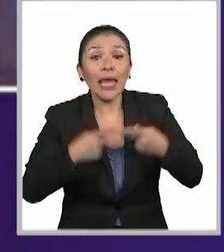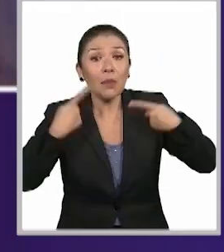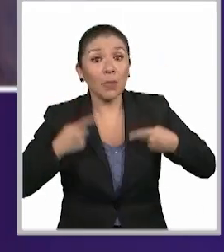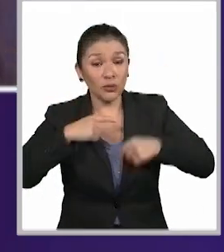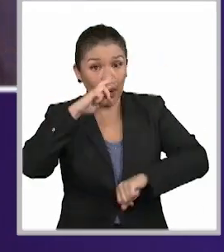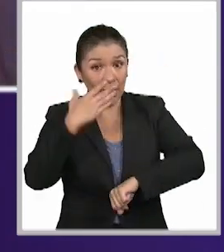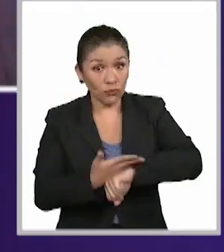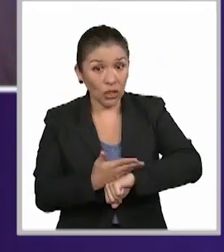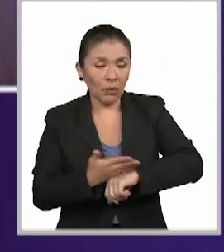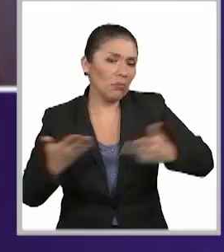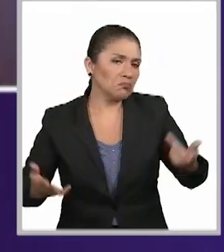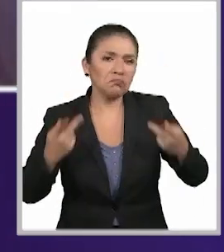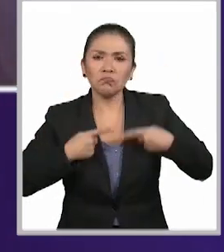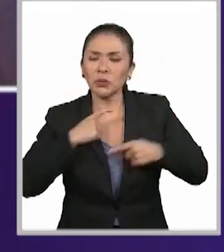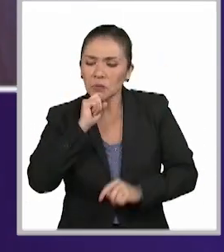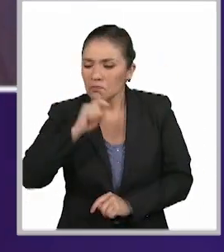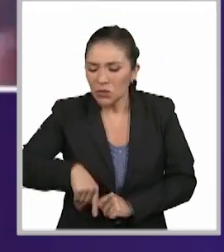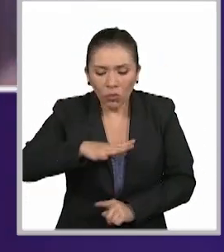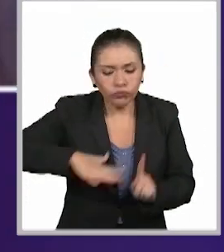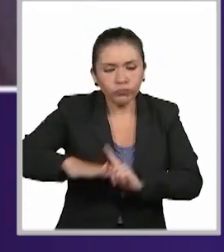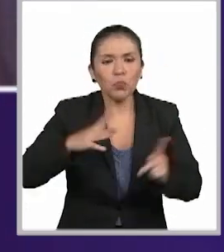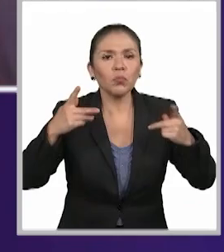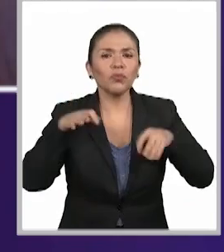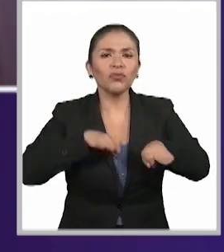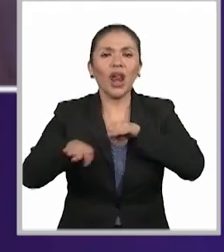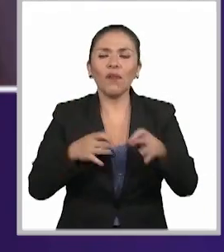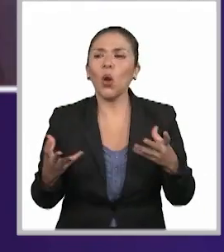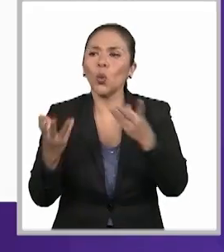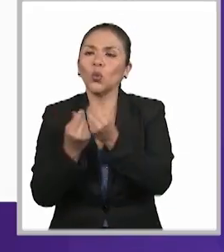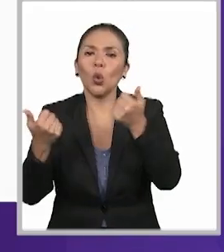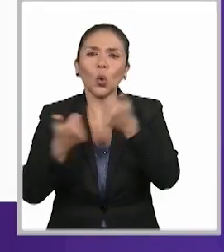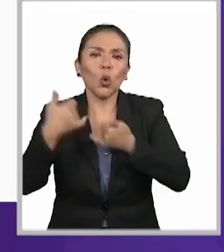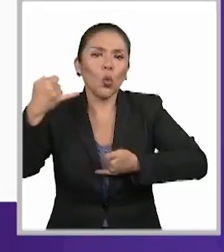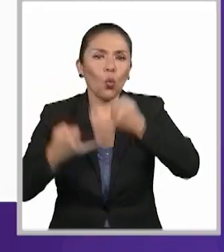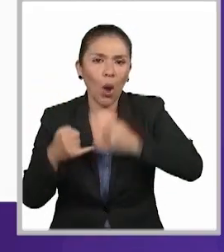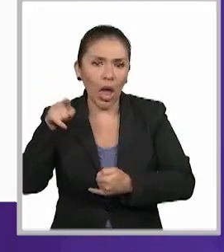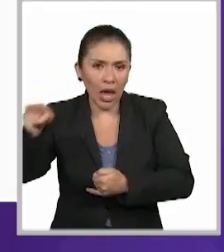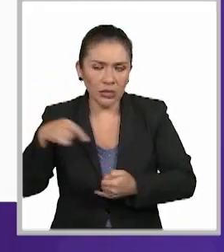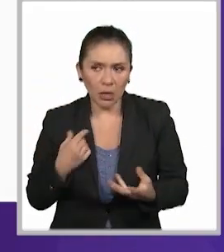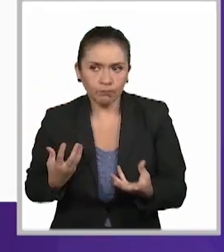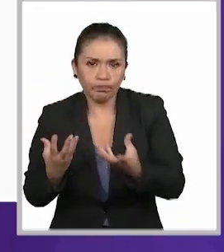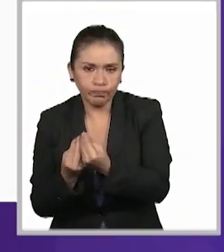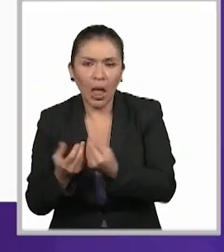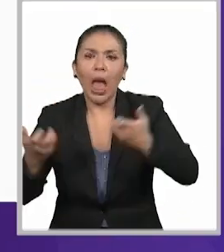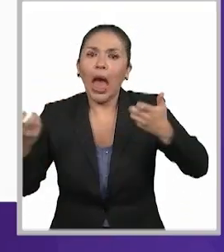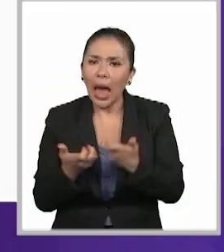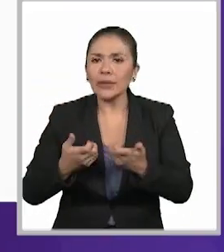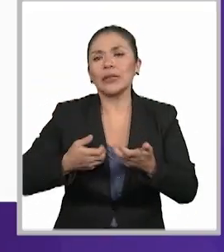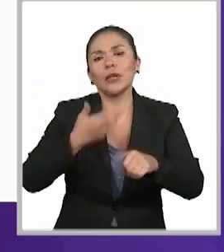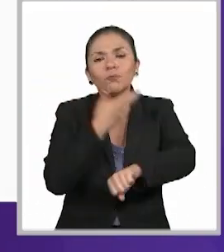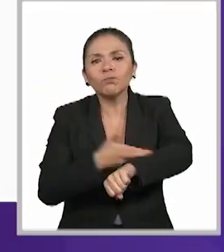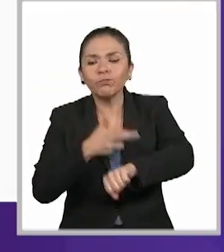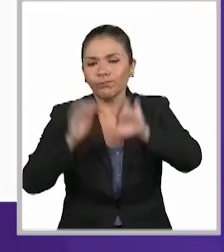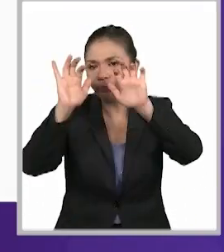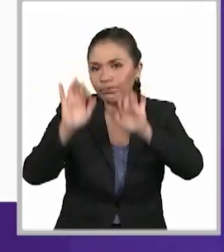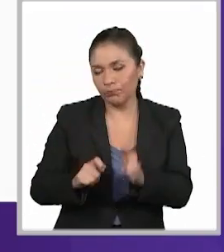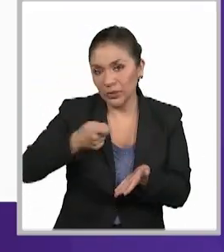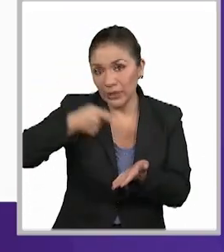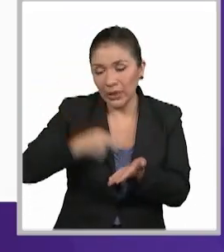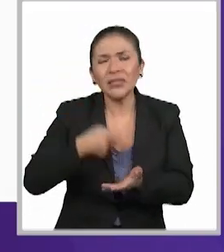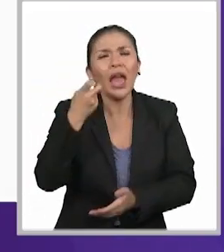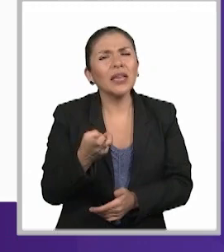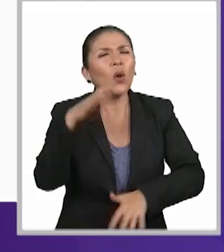hacemos las personas que colaboramos con las personas juzgadoras o la propia persona juzgadora, llevamos a cabo estas sentencias,